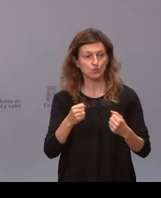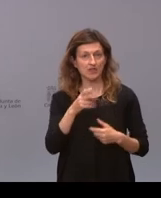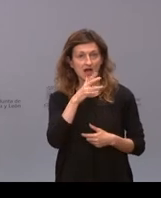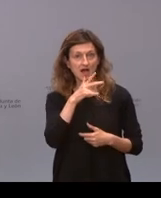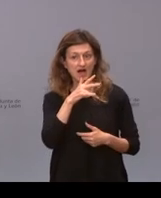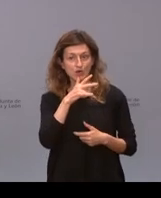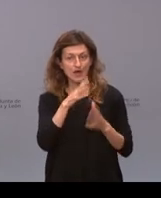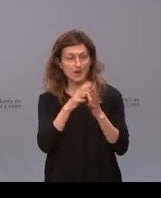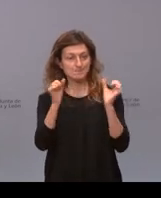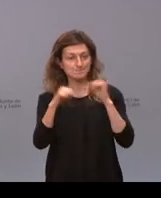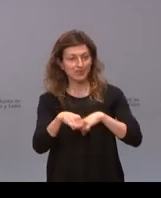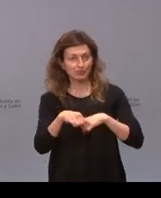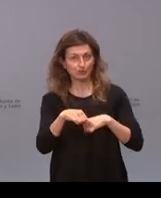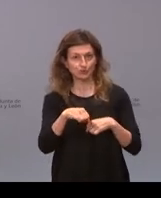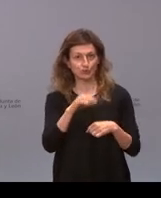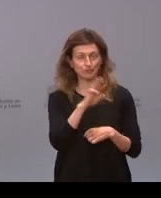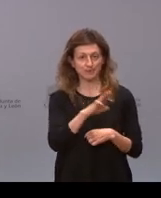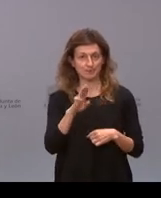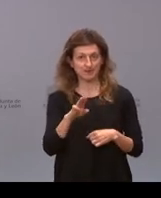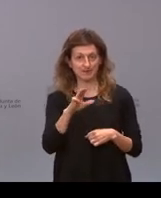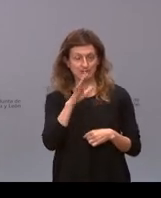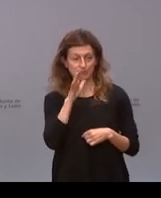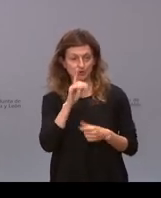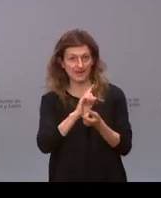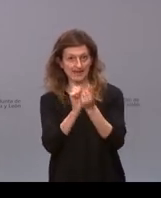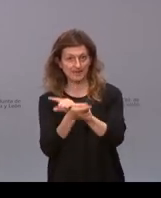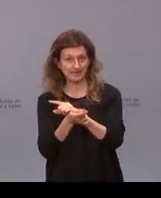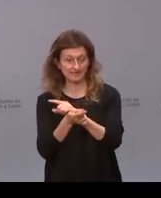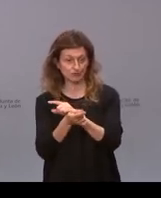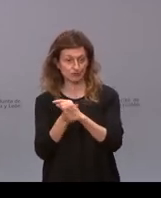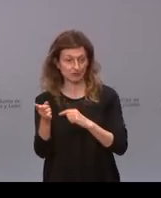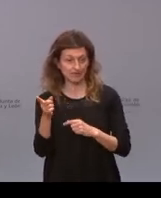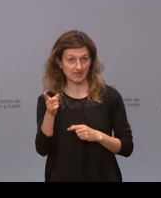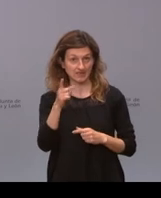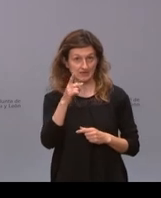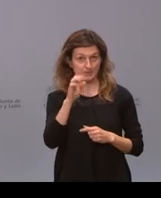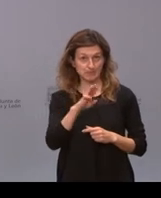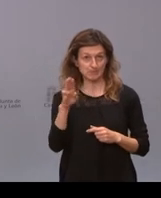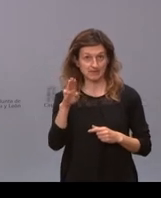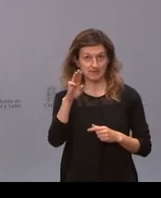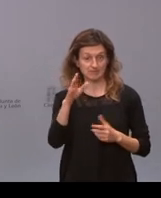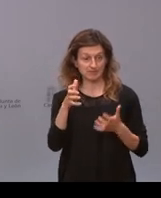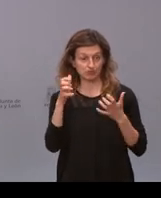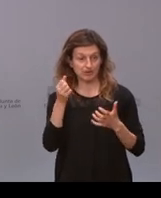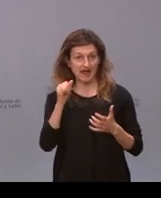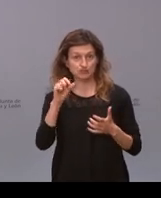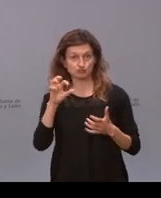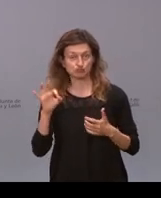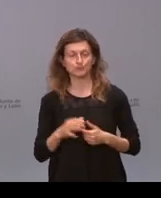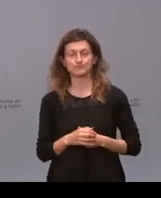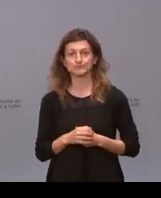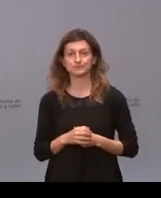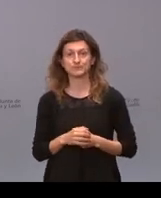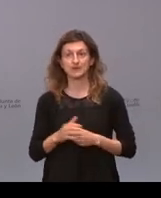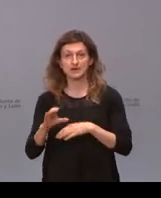el pacto de gobierno con el pp después del giro que parece que ha dado el partido popular después de la victoria de yuso y para el consejero